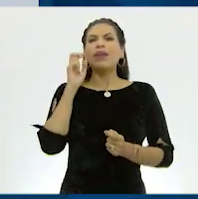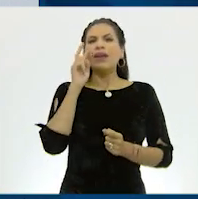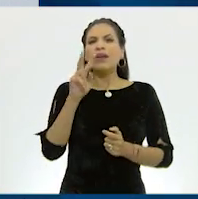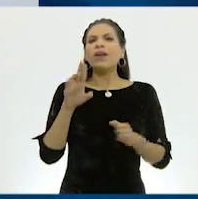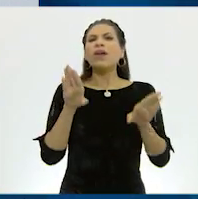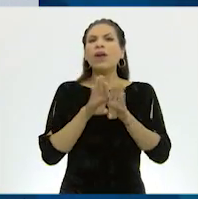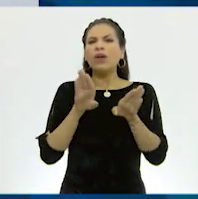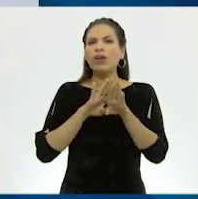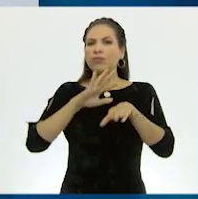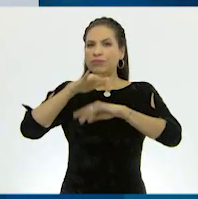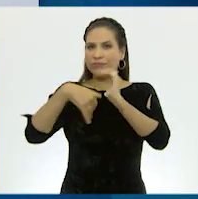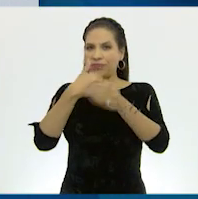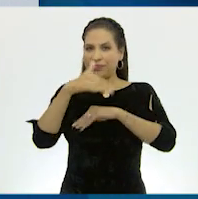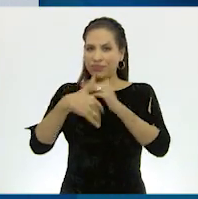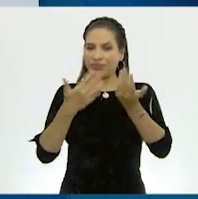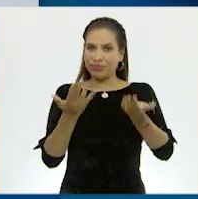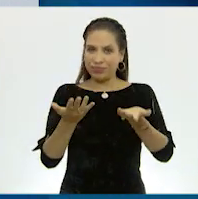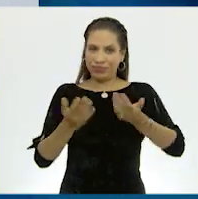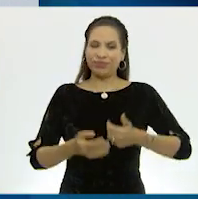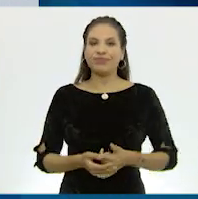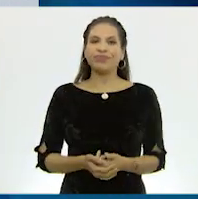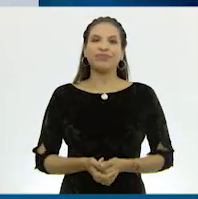cómo hay que lavarse las manos!